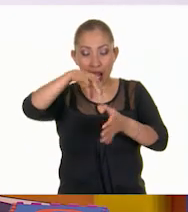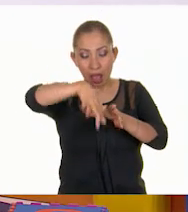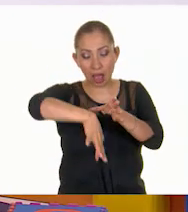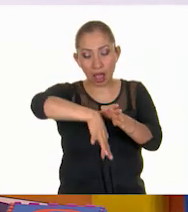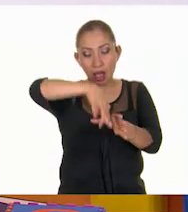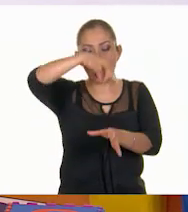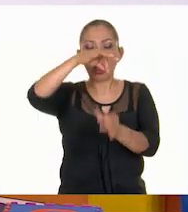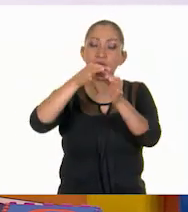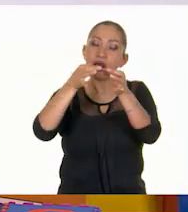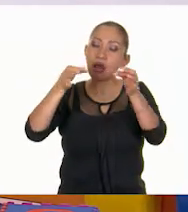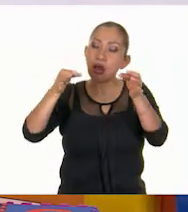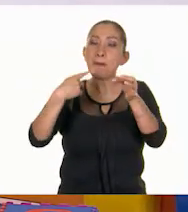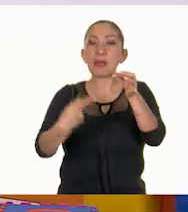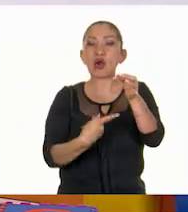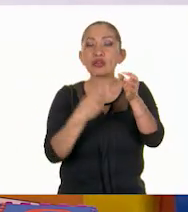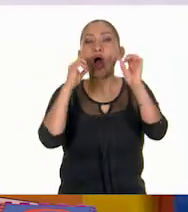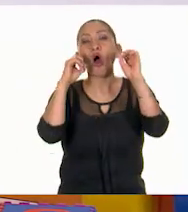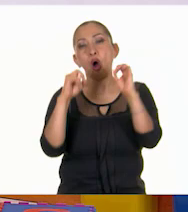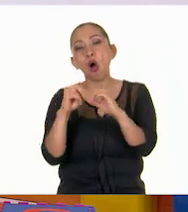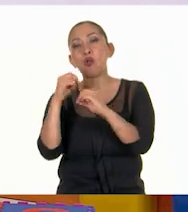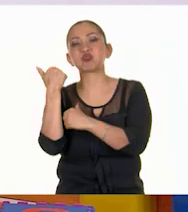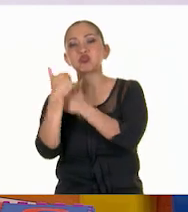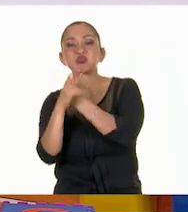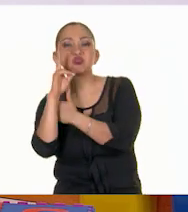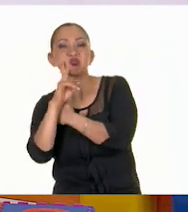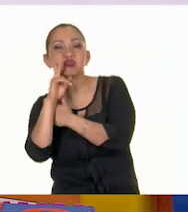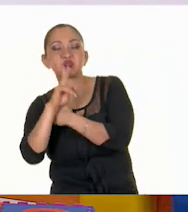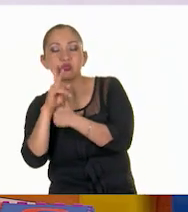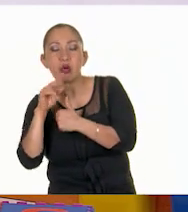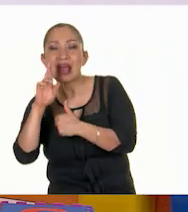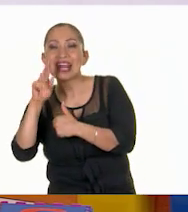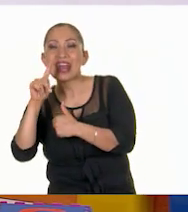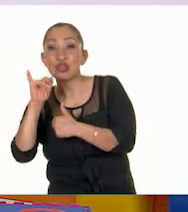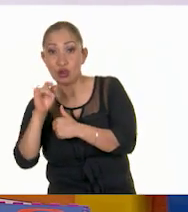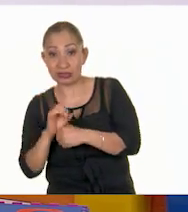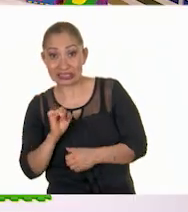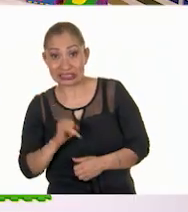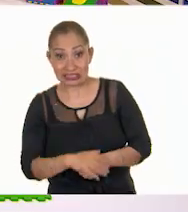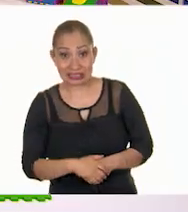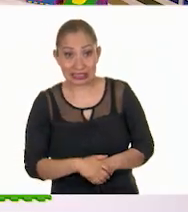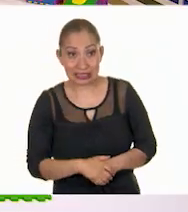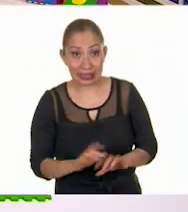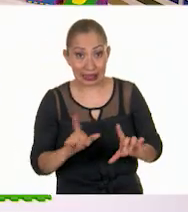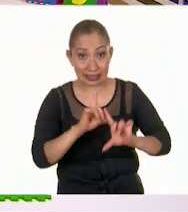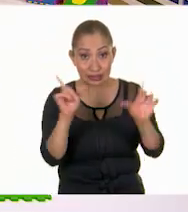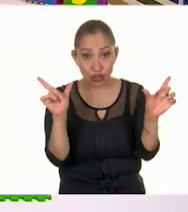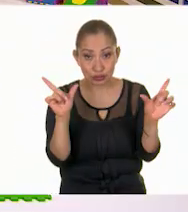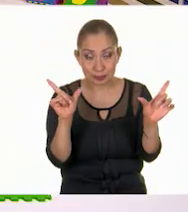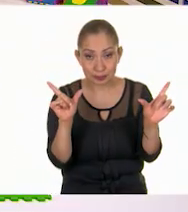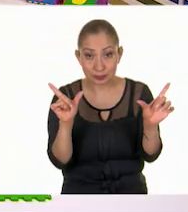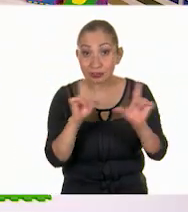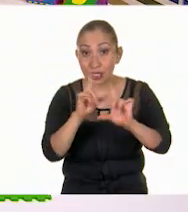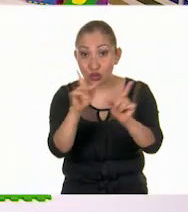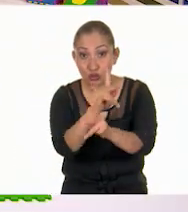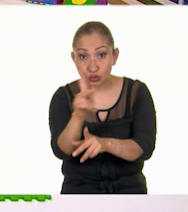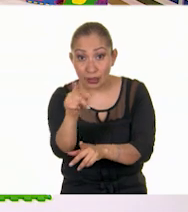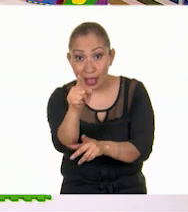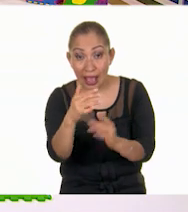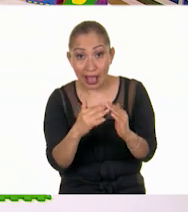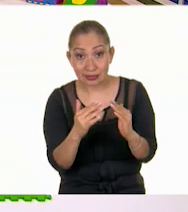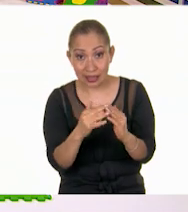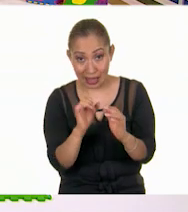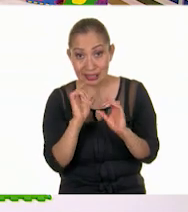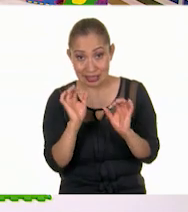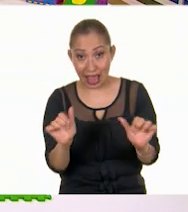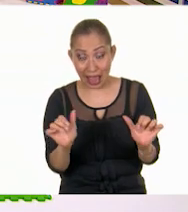veremos qué pregunta o reto tendremos que responder. ¿Están listas? Sí, listísimas. ¿Listos y listas allá en